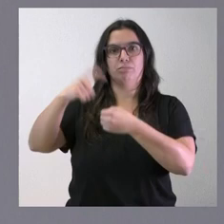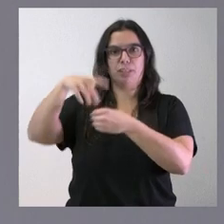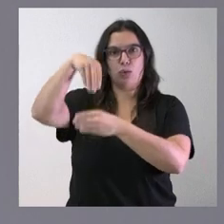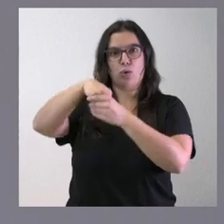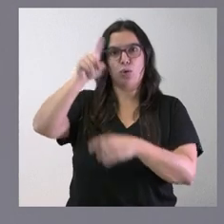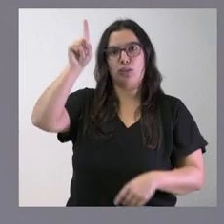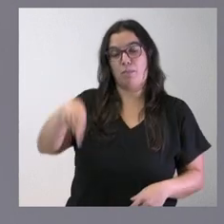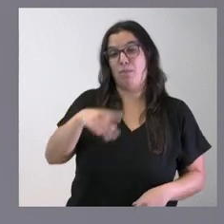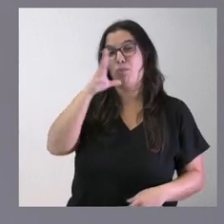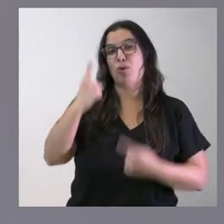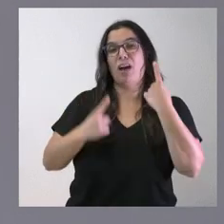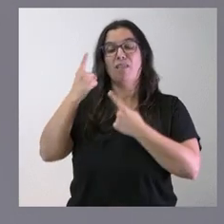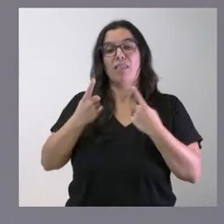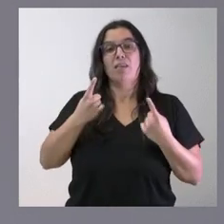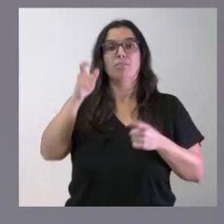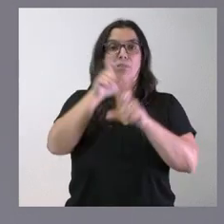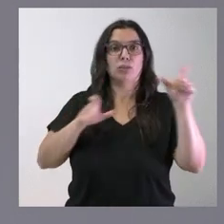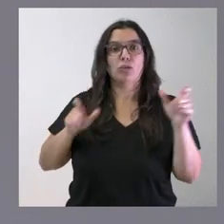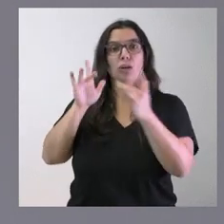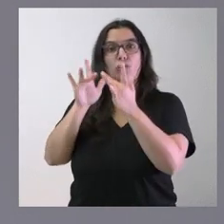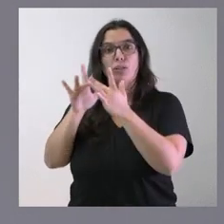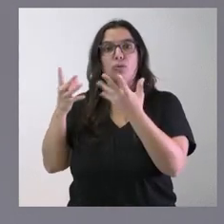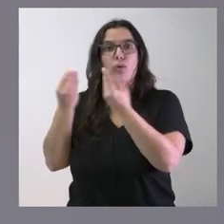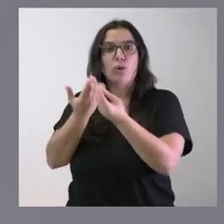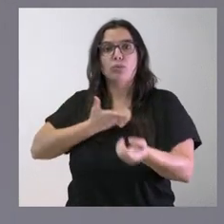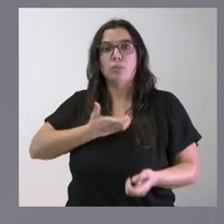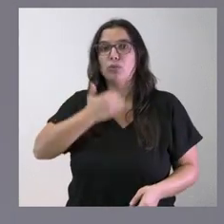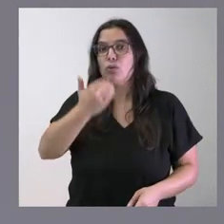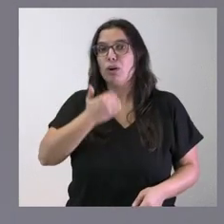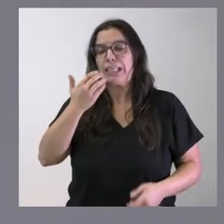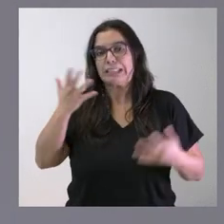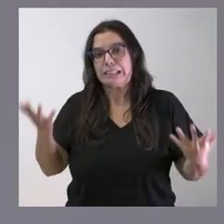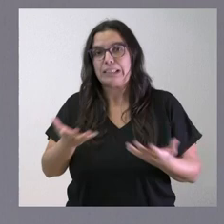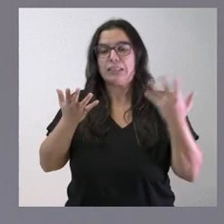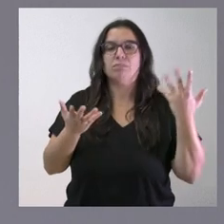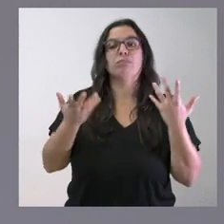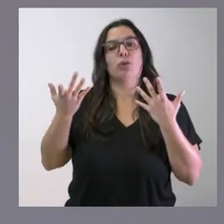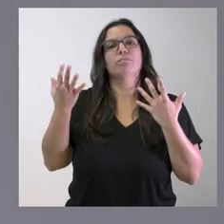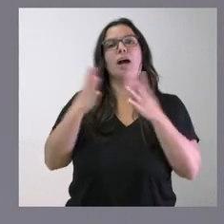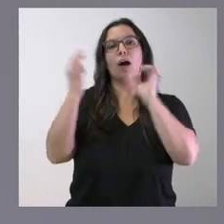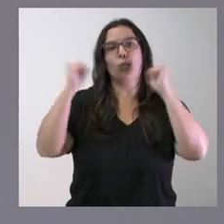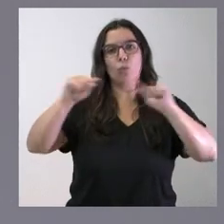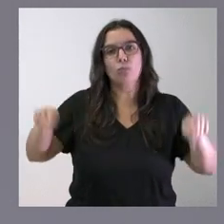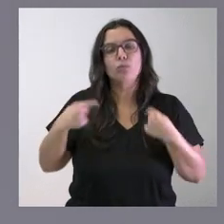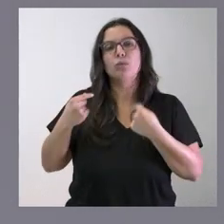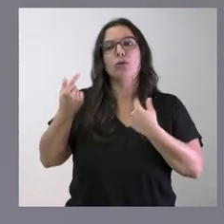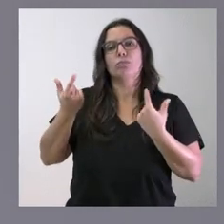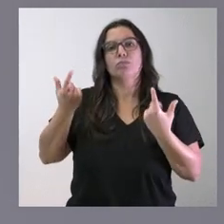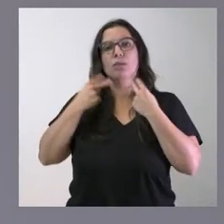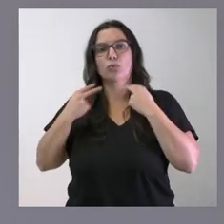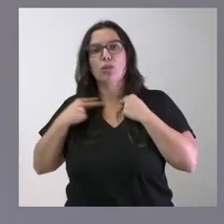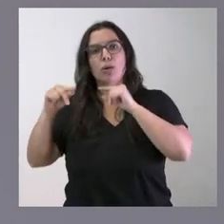acceder a sus ayuntamientos, podrá llegarse a acuerdos y convenios con las diputaciones provinciales, con los ayuntamientos del mundo rural,